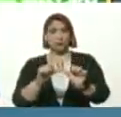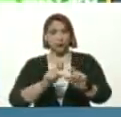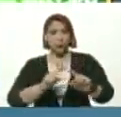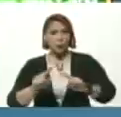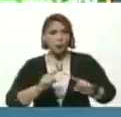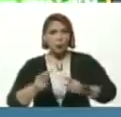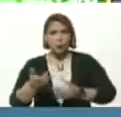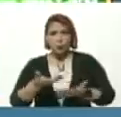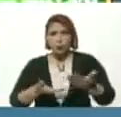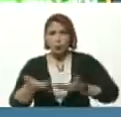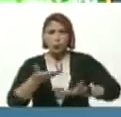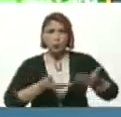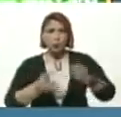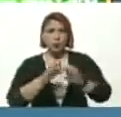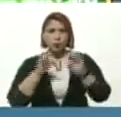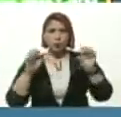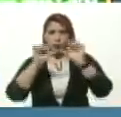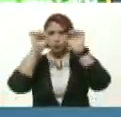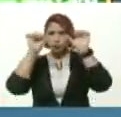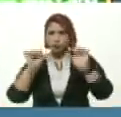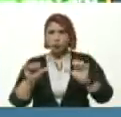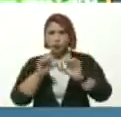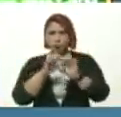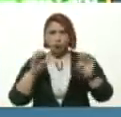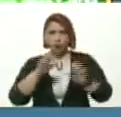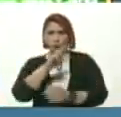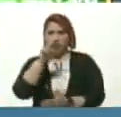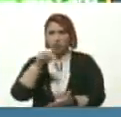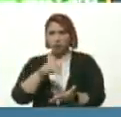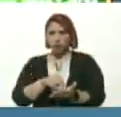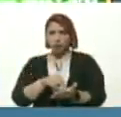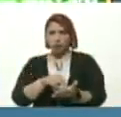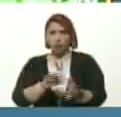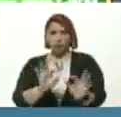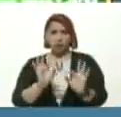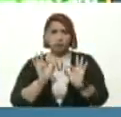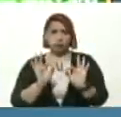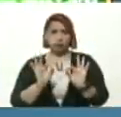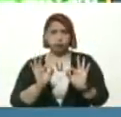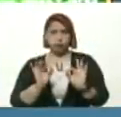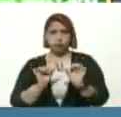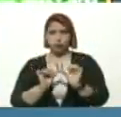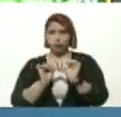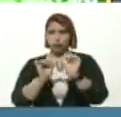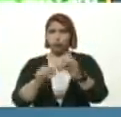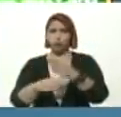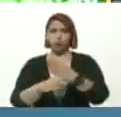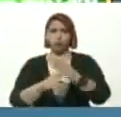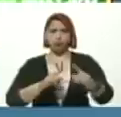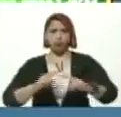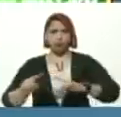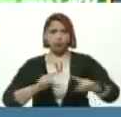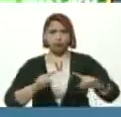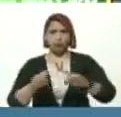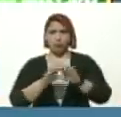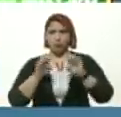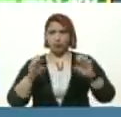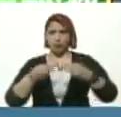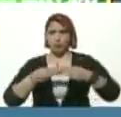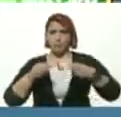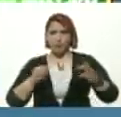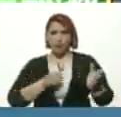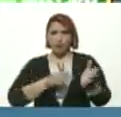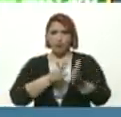De la educación Y del sistema Educativo nacional Y en especial Para mantener El ritmo De la educación Pública